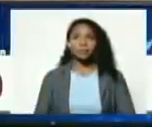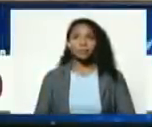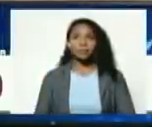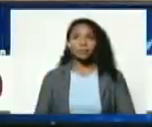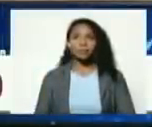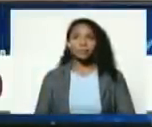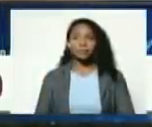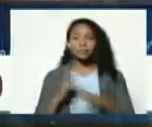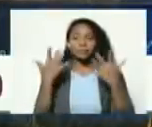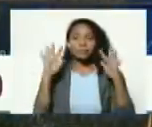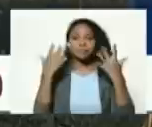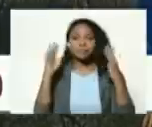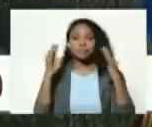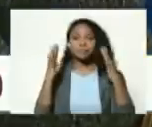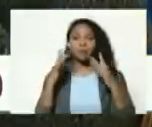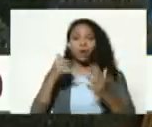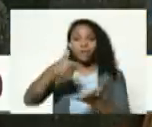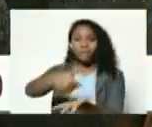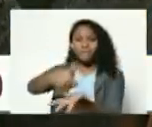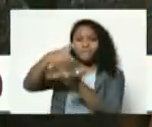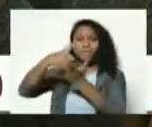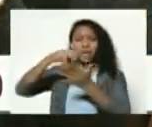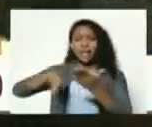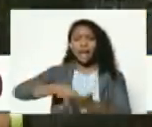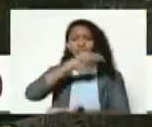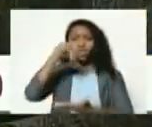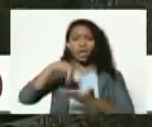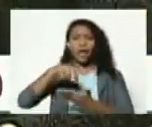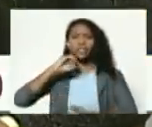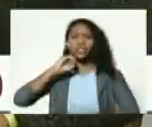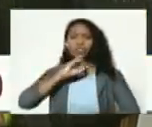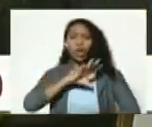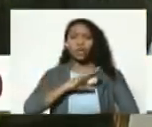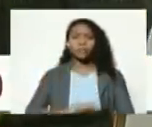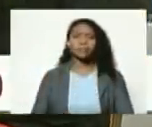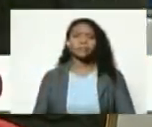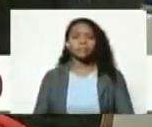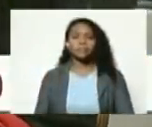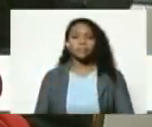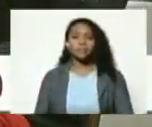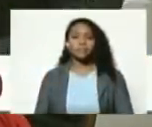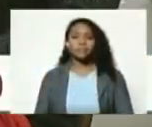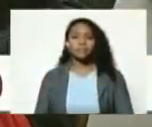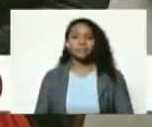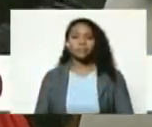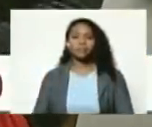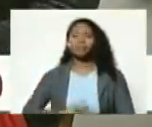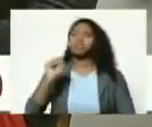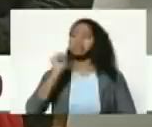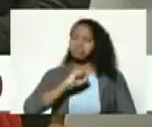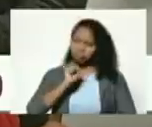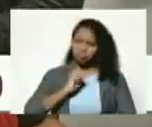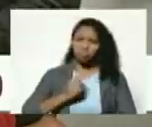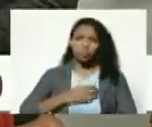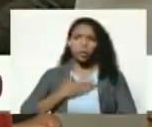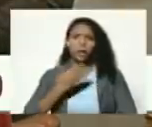un premio nacional de historia si se puede